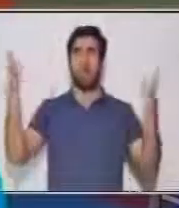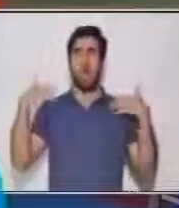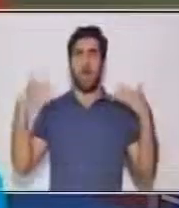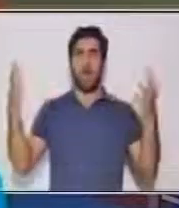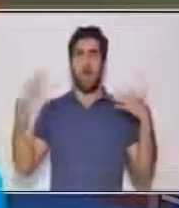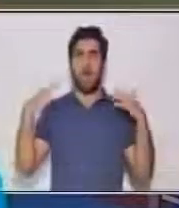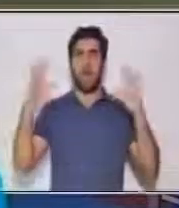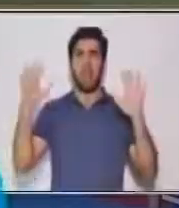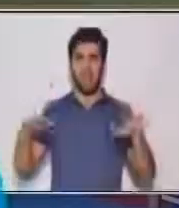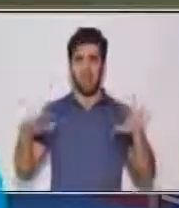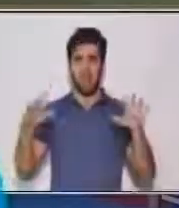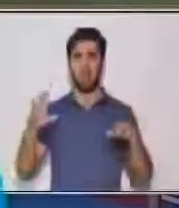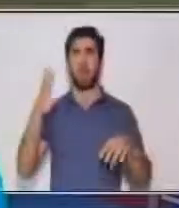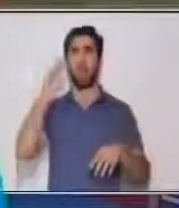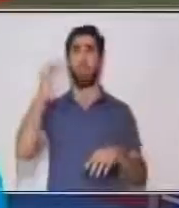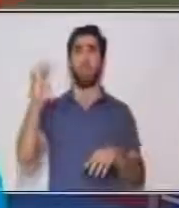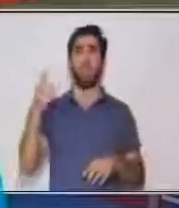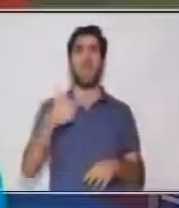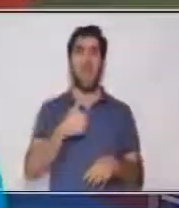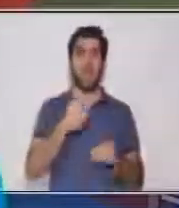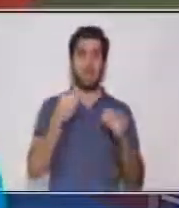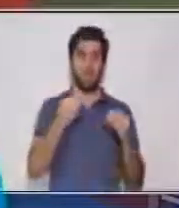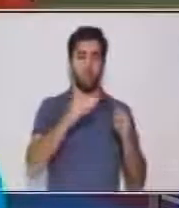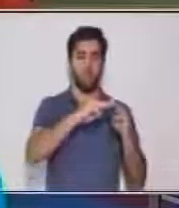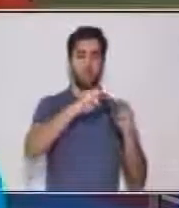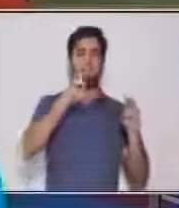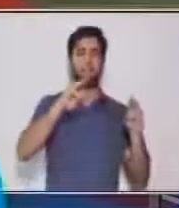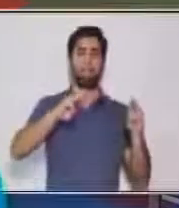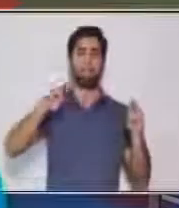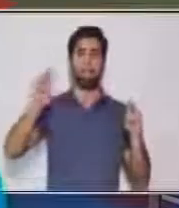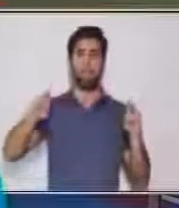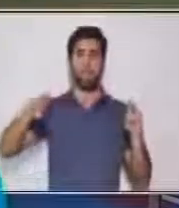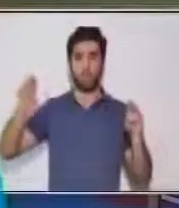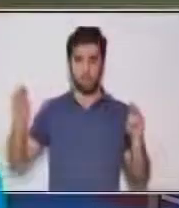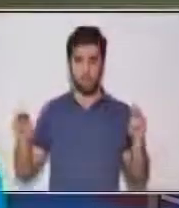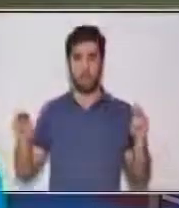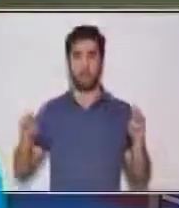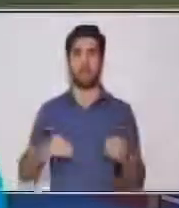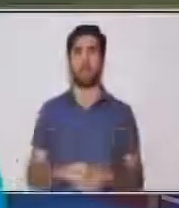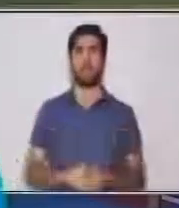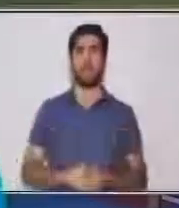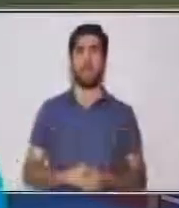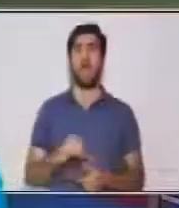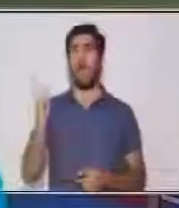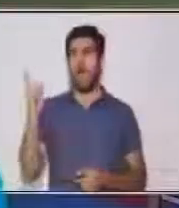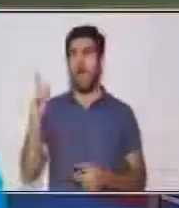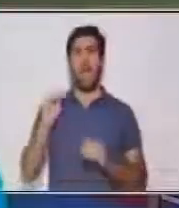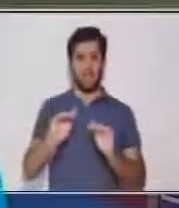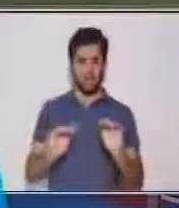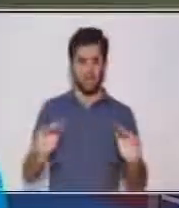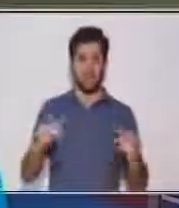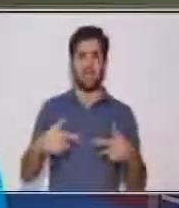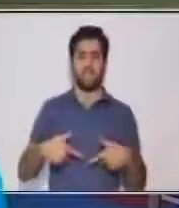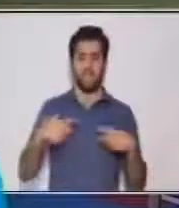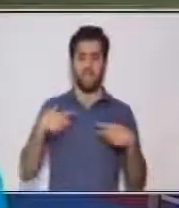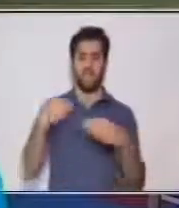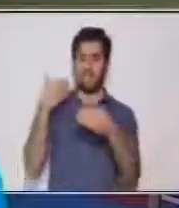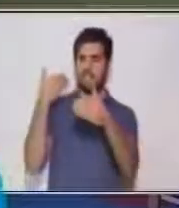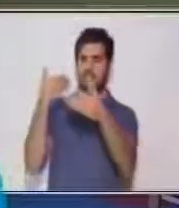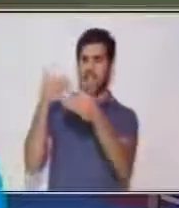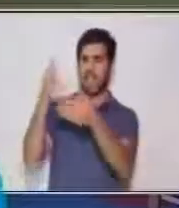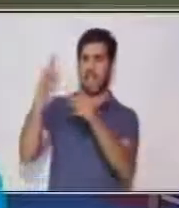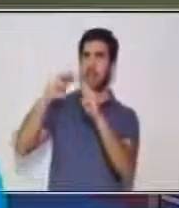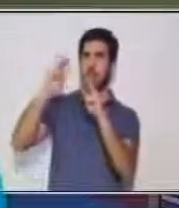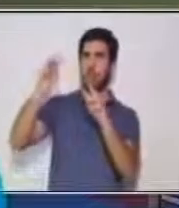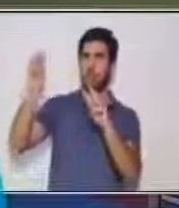producto de su relieve montañoso. Yo sé que aquí hay niños que viven cerca de las montañas, otros están